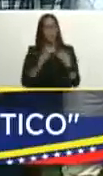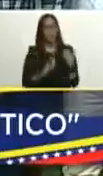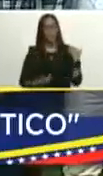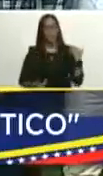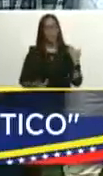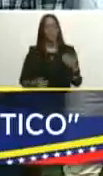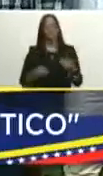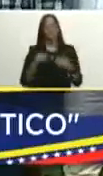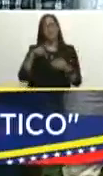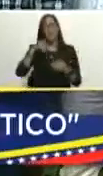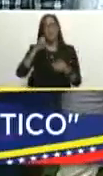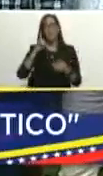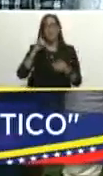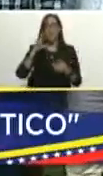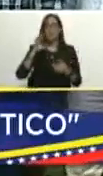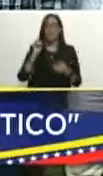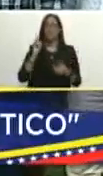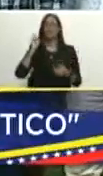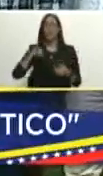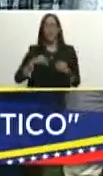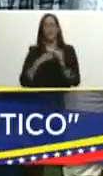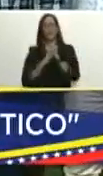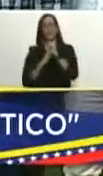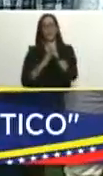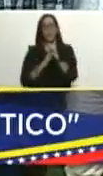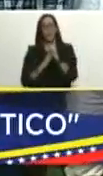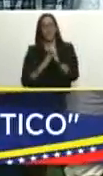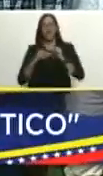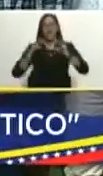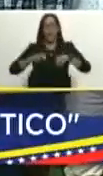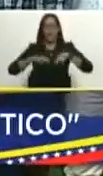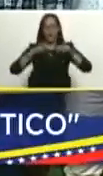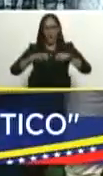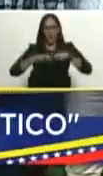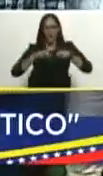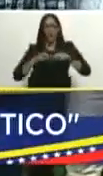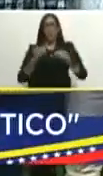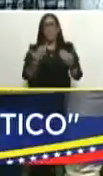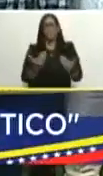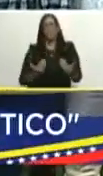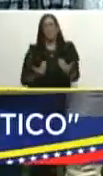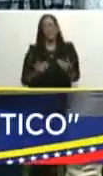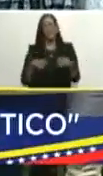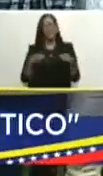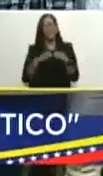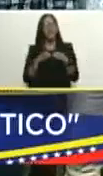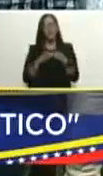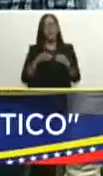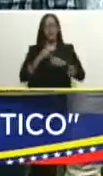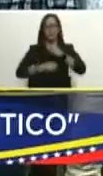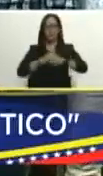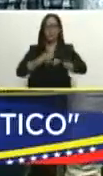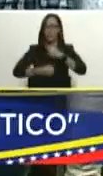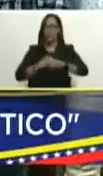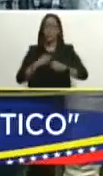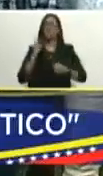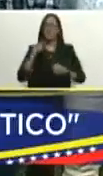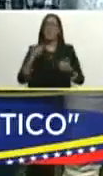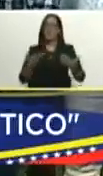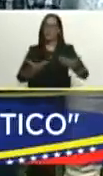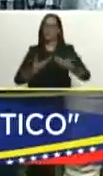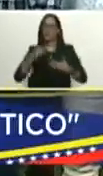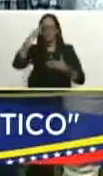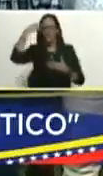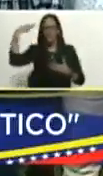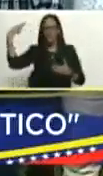Pedro Publice que también es dirigente agrario viene del sector de las asociaciones también para que nos dé su reflexión